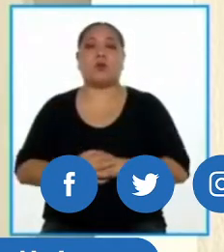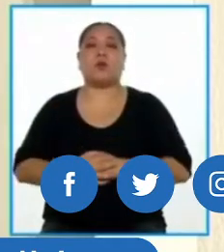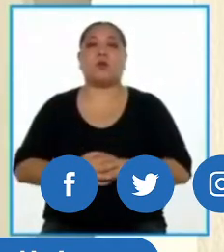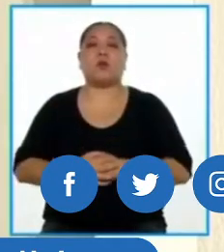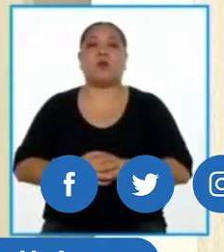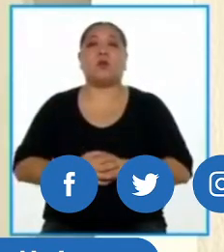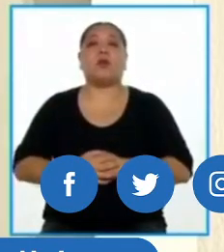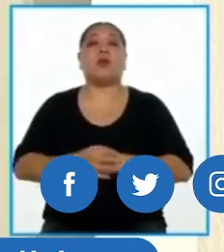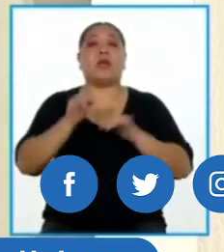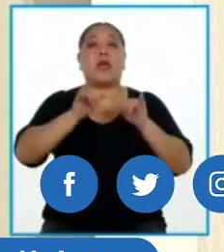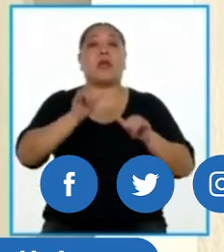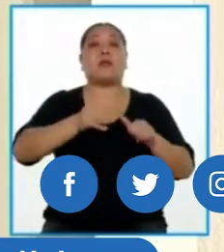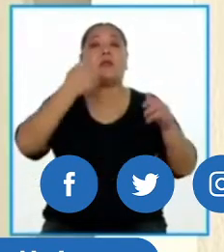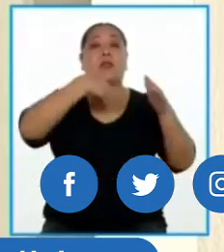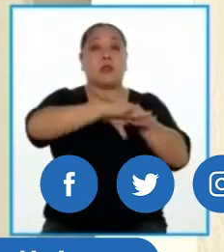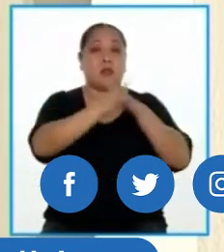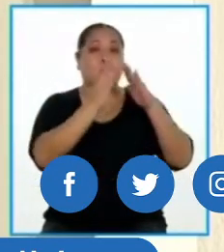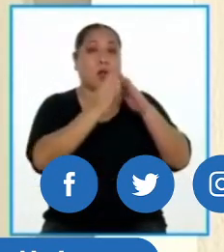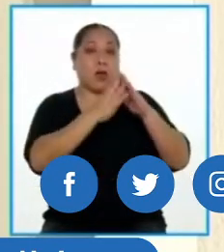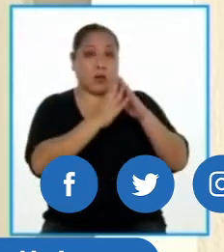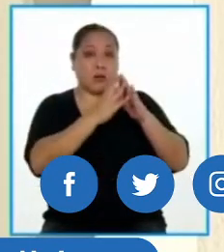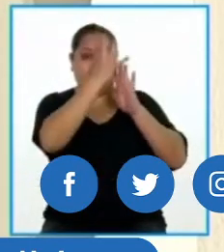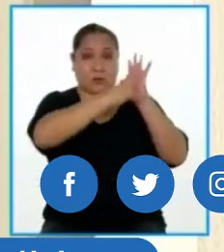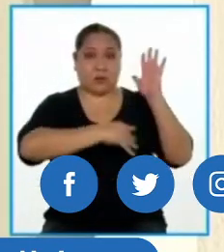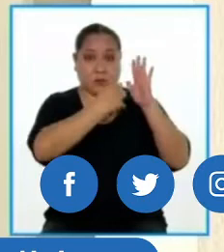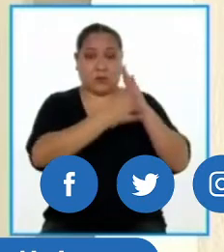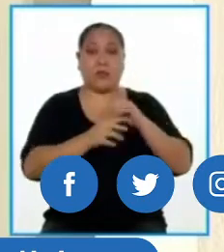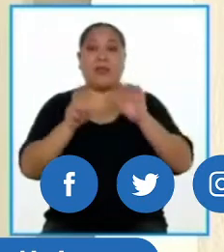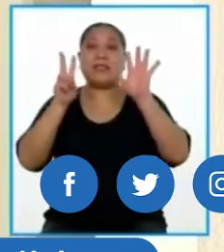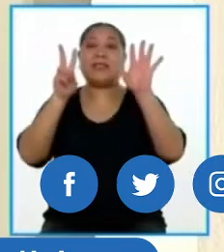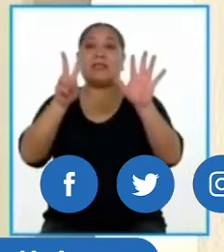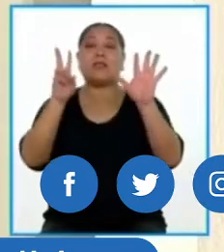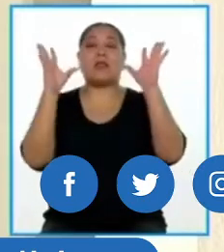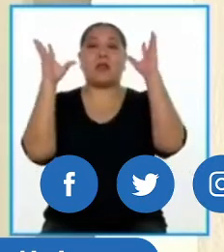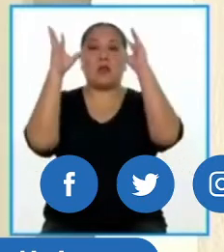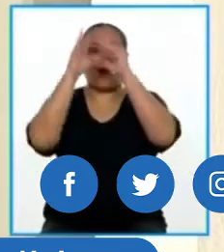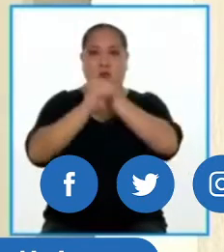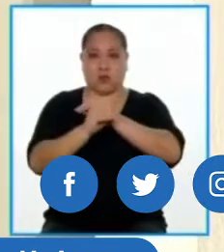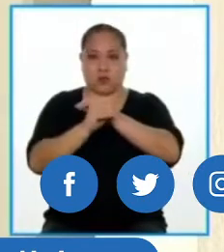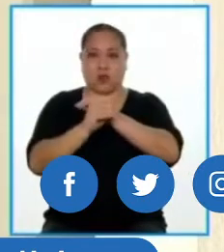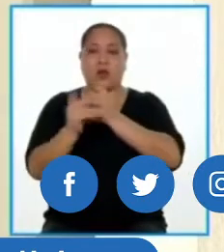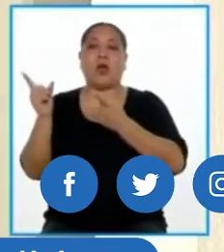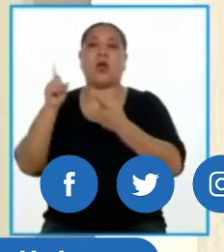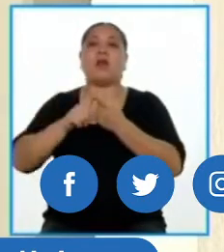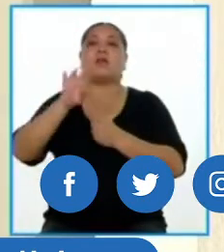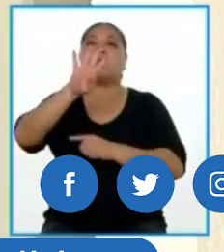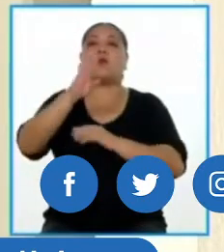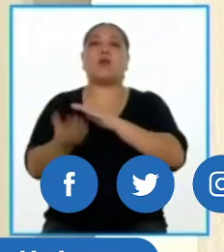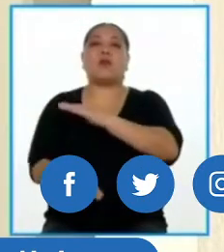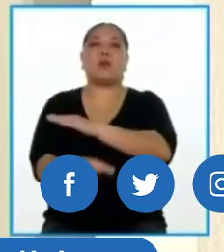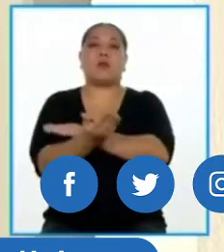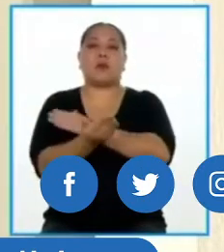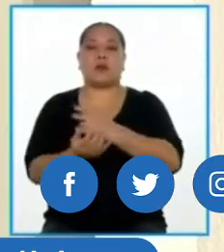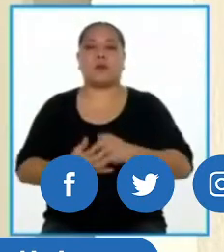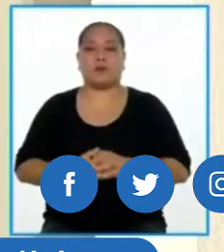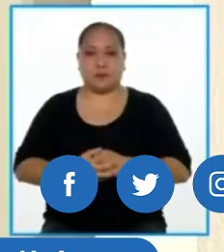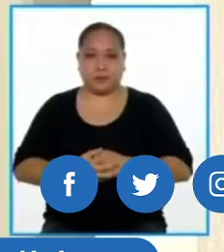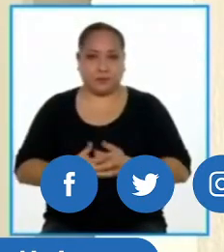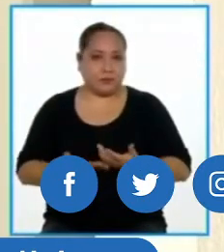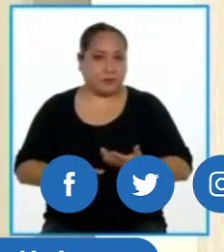la inmovilización social obligatoria es de siete de la noche a cuatro de la mañana.